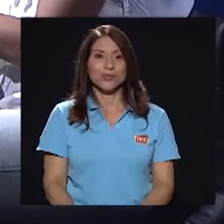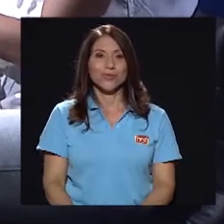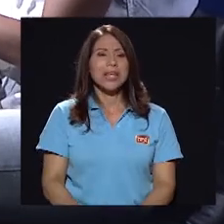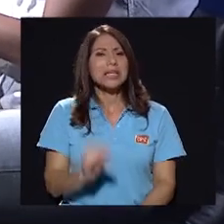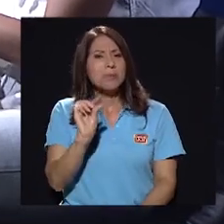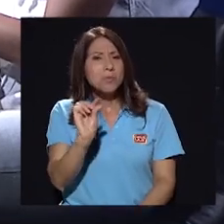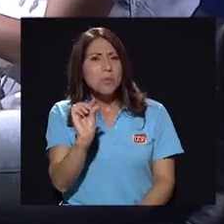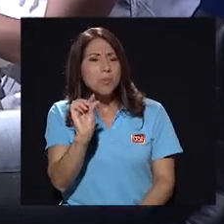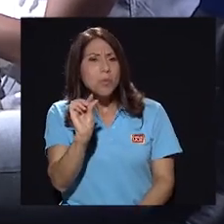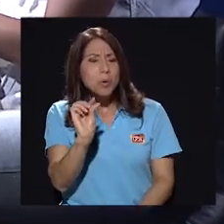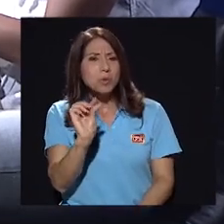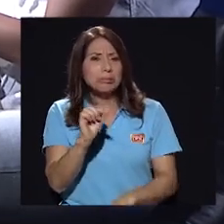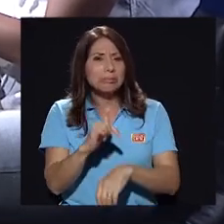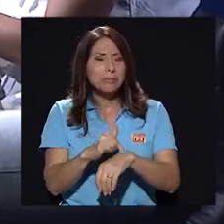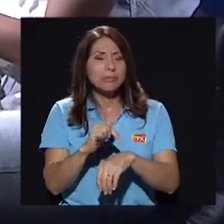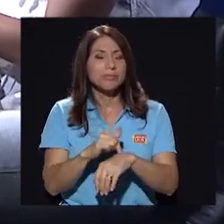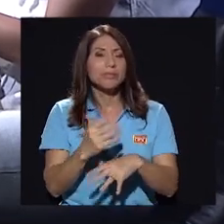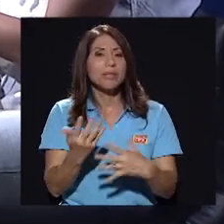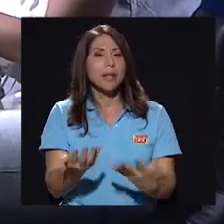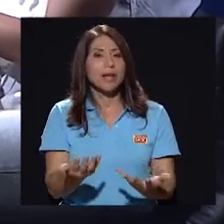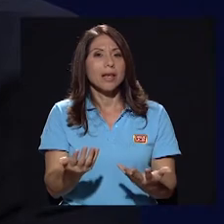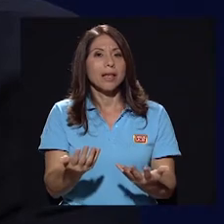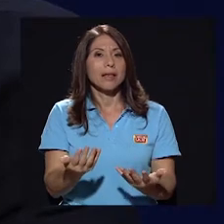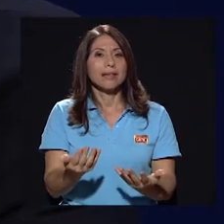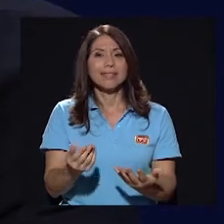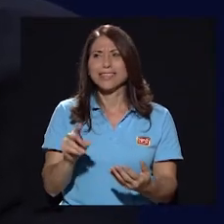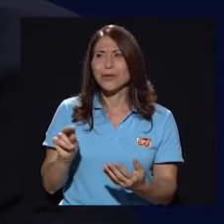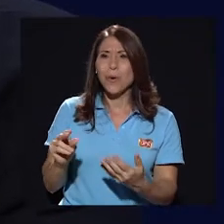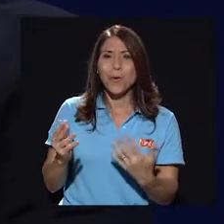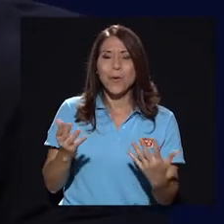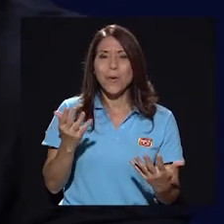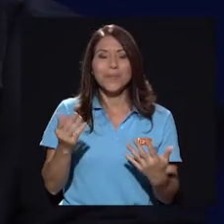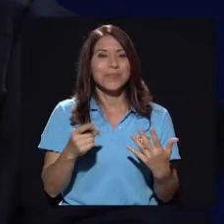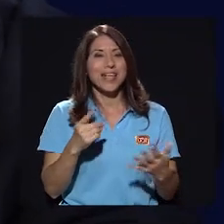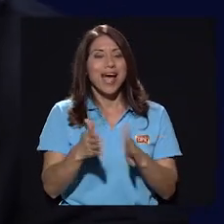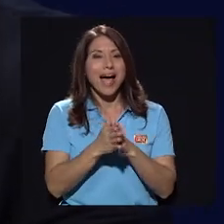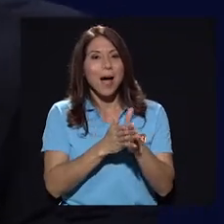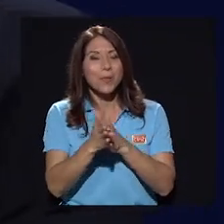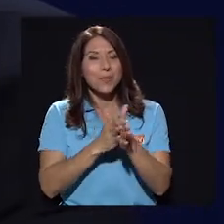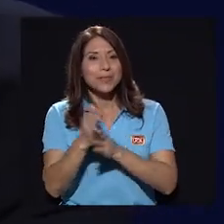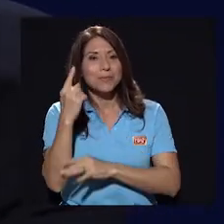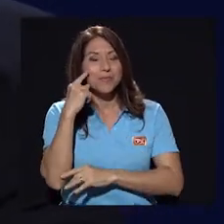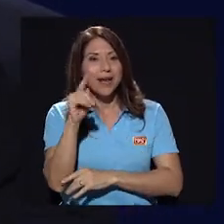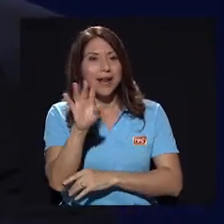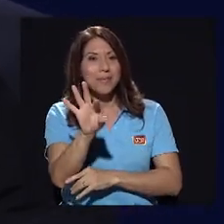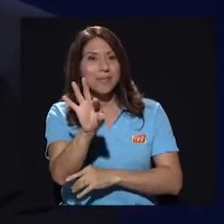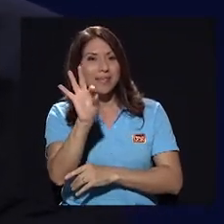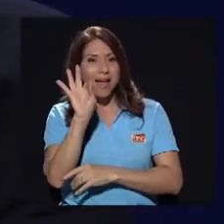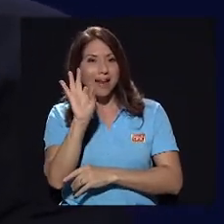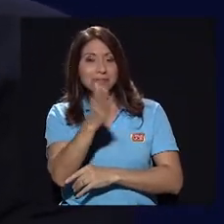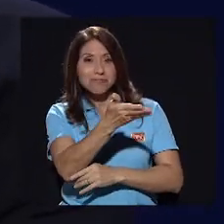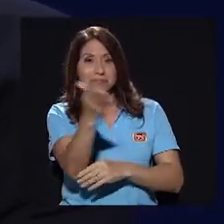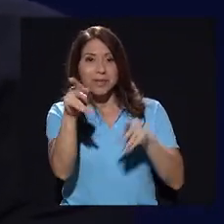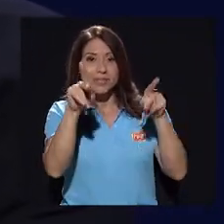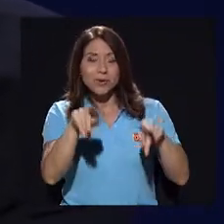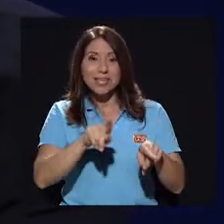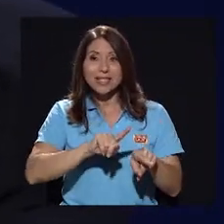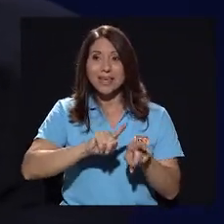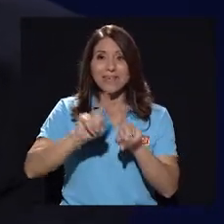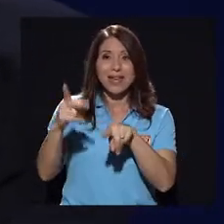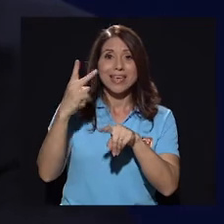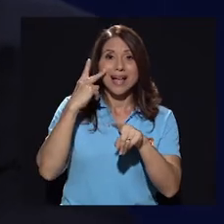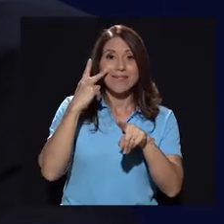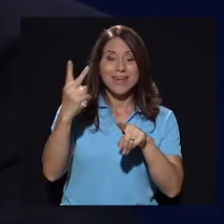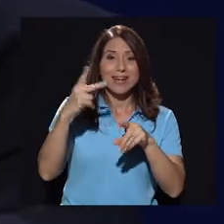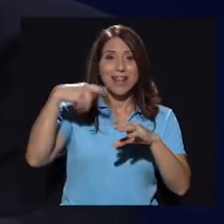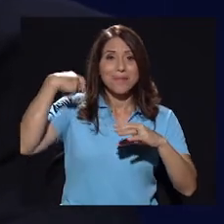ellos. Nos quedan ya muy pocos segundos, aprovechémoslos para invitar a las personas a